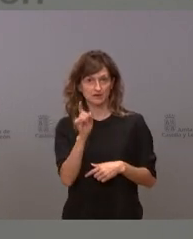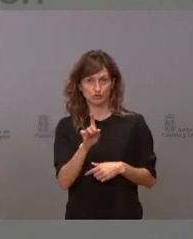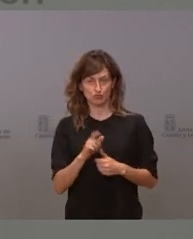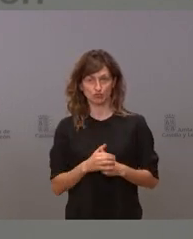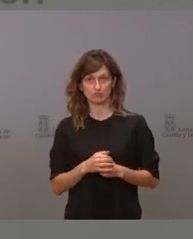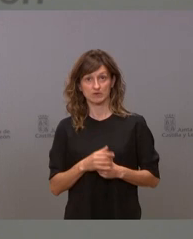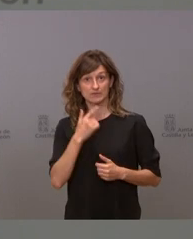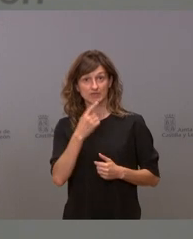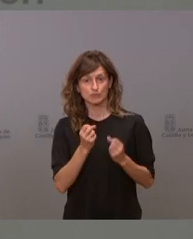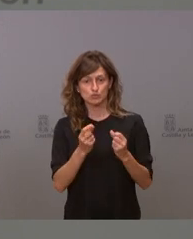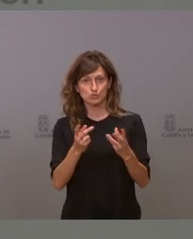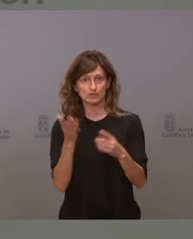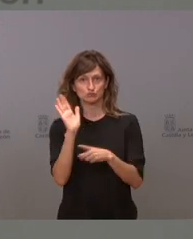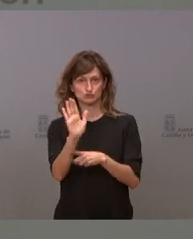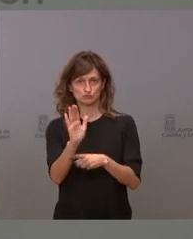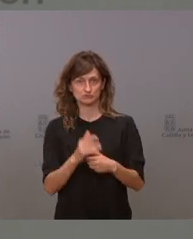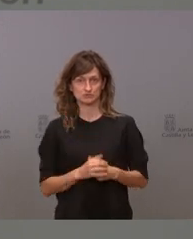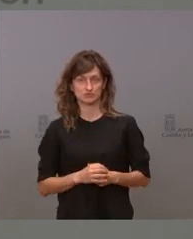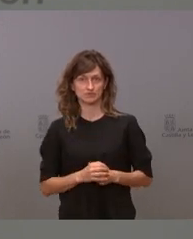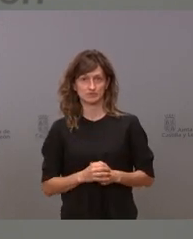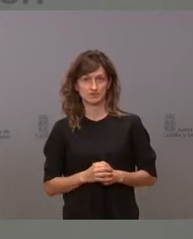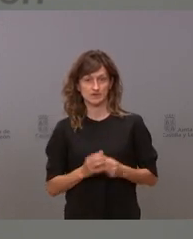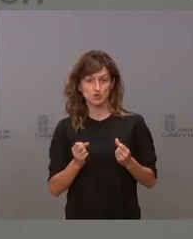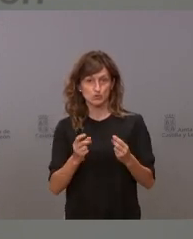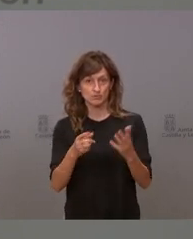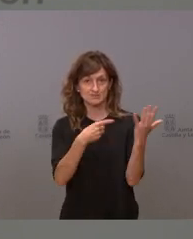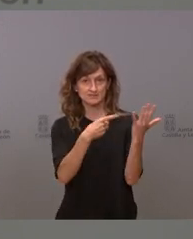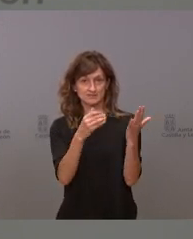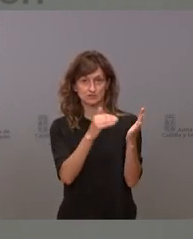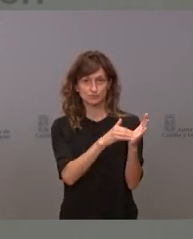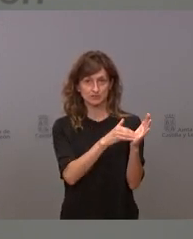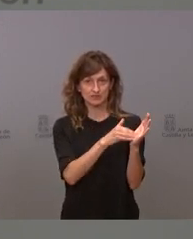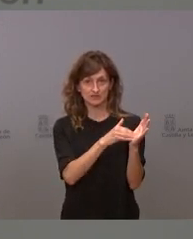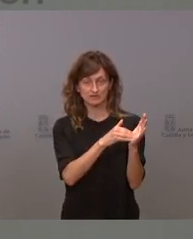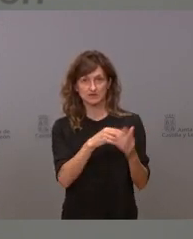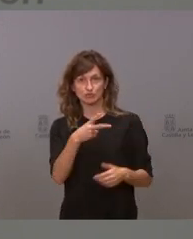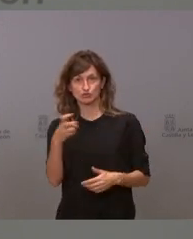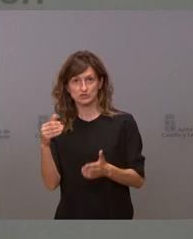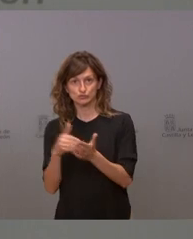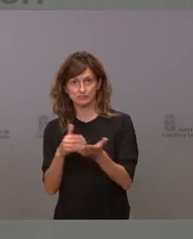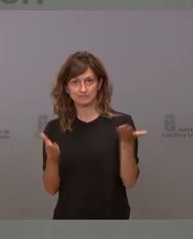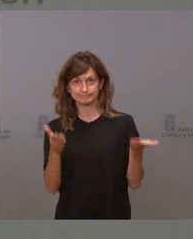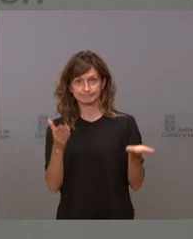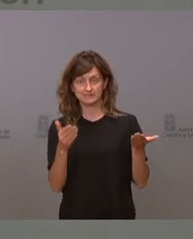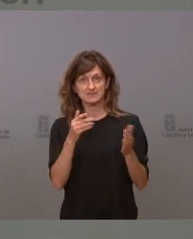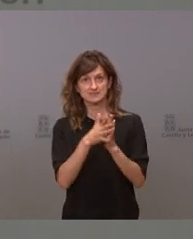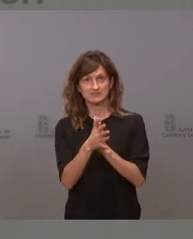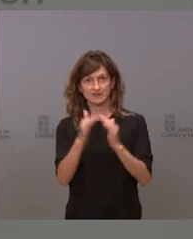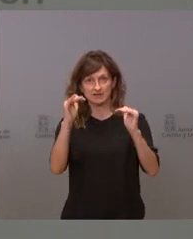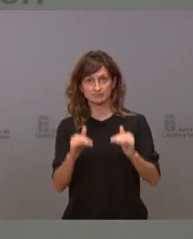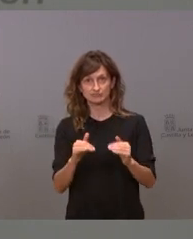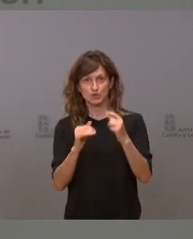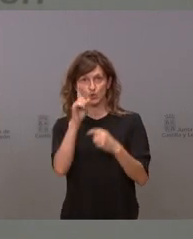ponemos los números y los números son 600.000 a 200.000 eso es reducir a un tercio